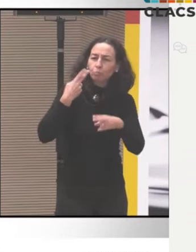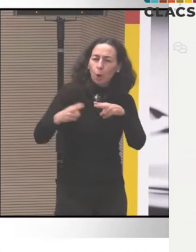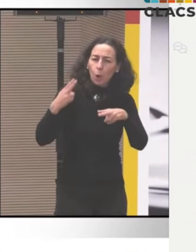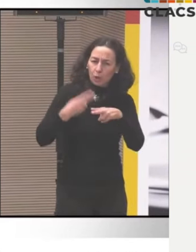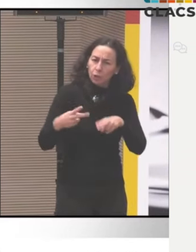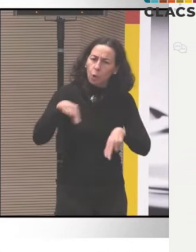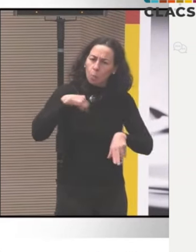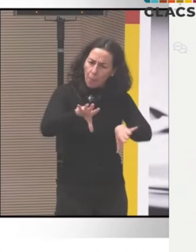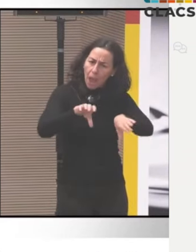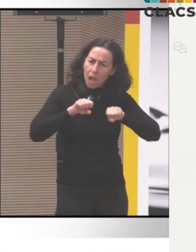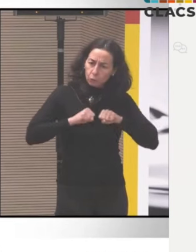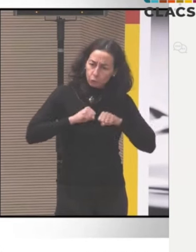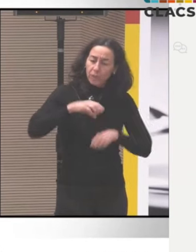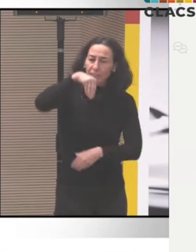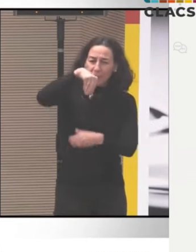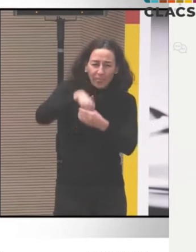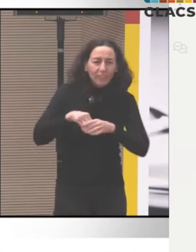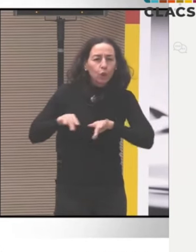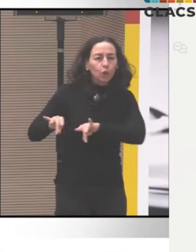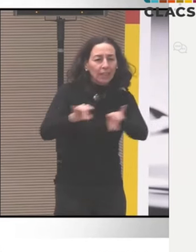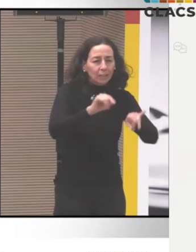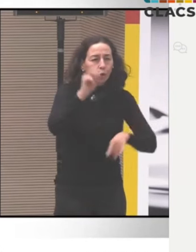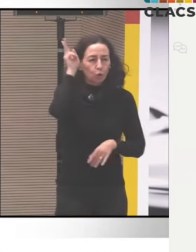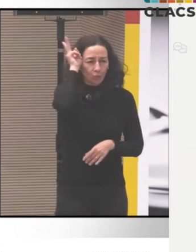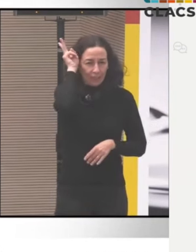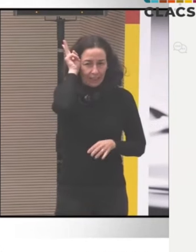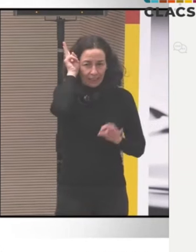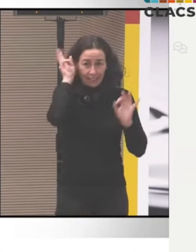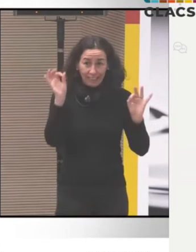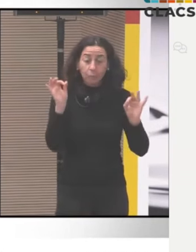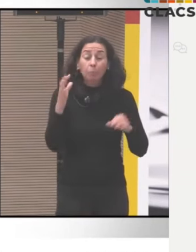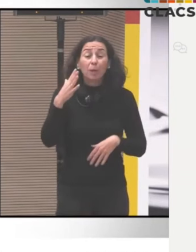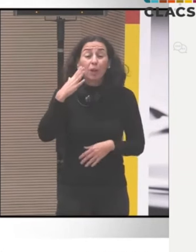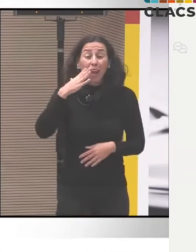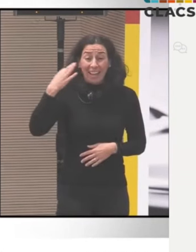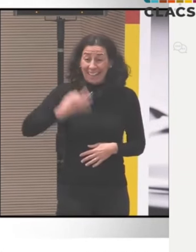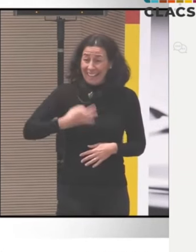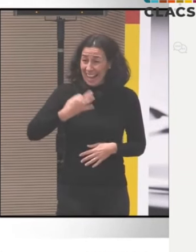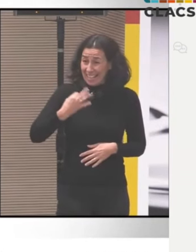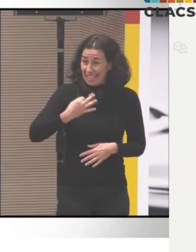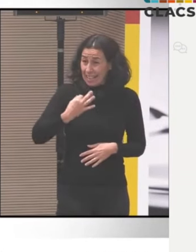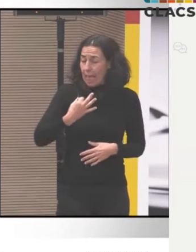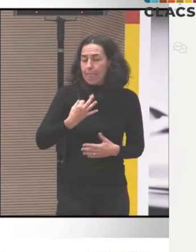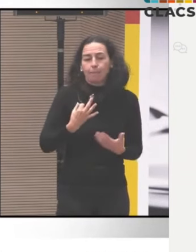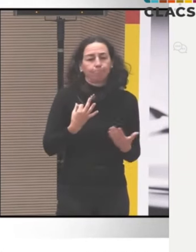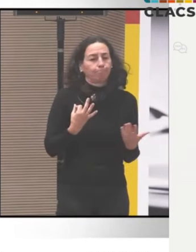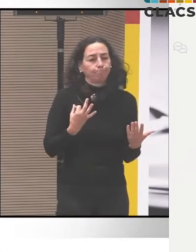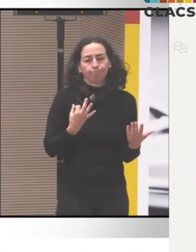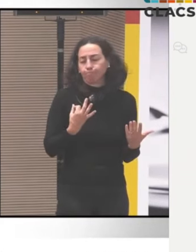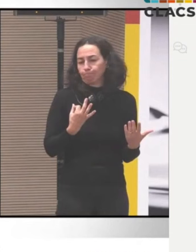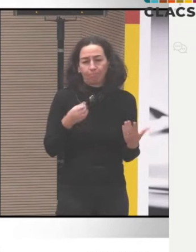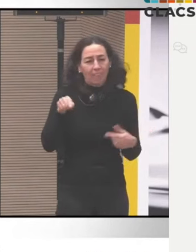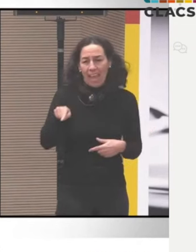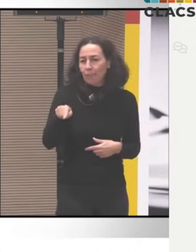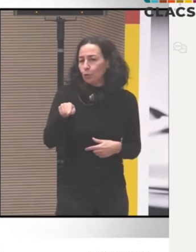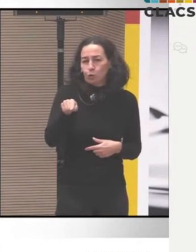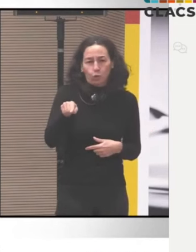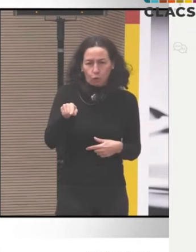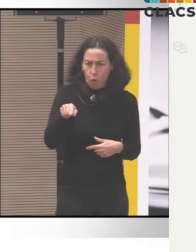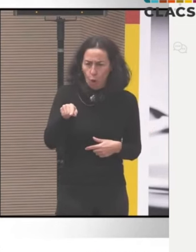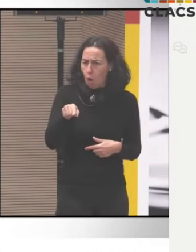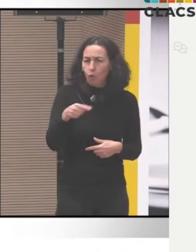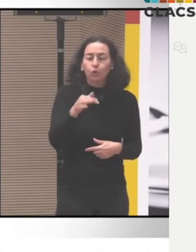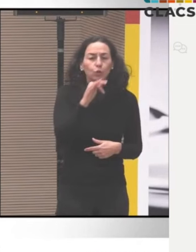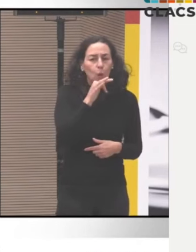en el cual las mujeres están fuertemente organizadas y también construyendo